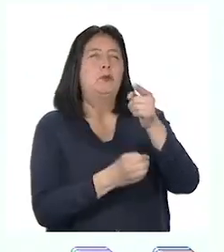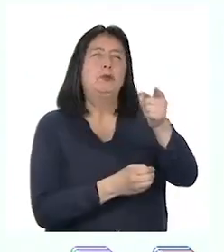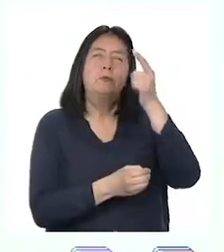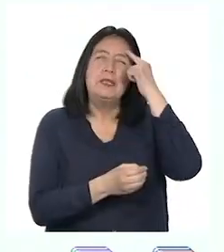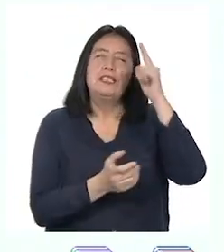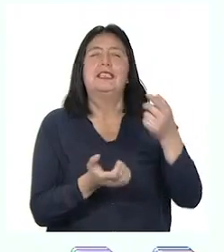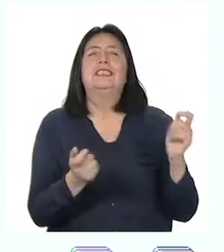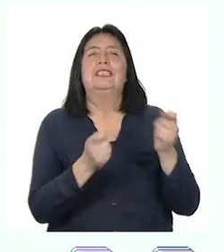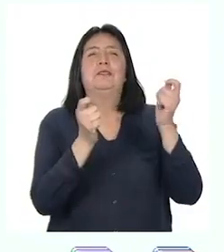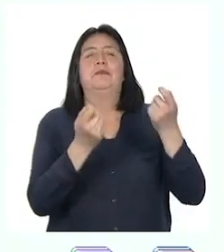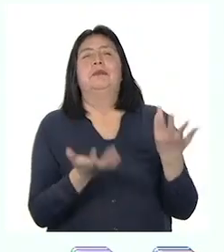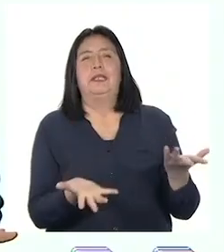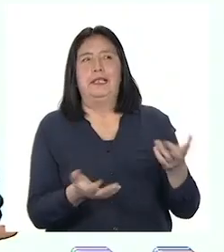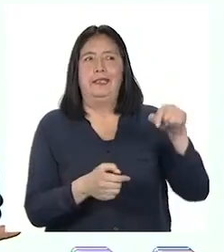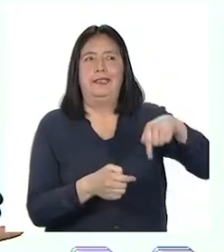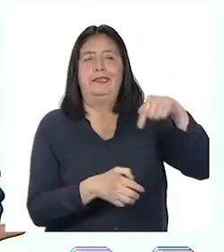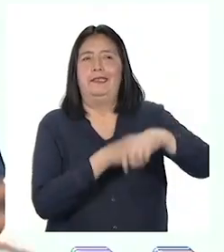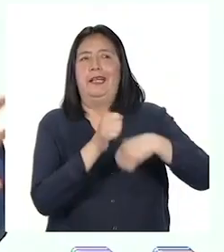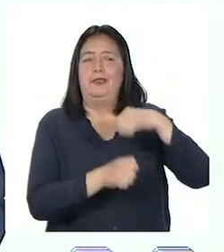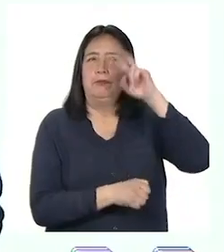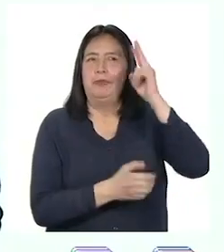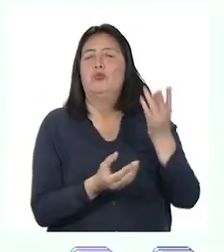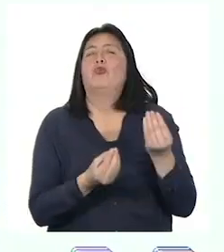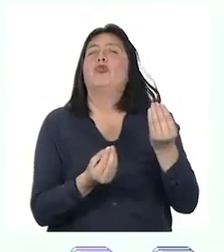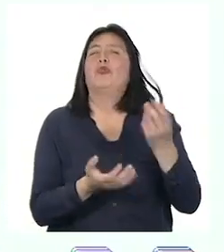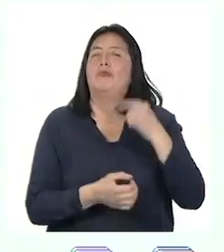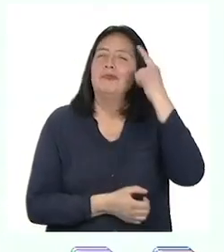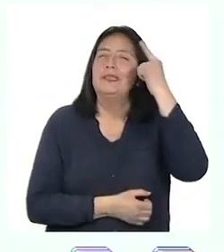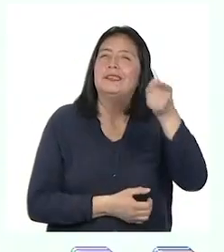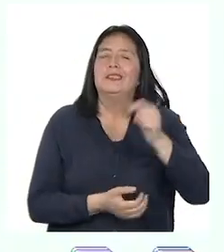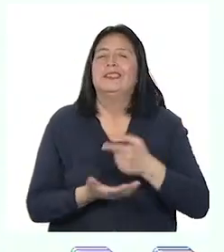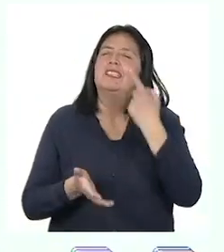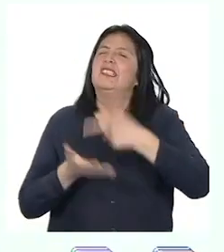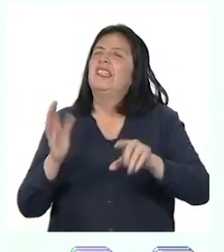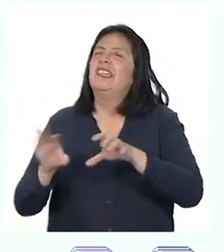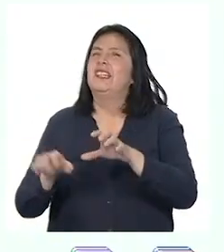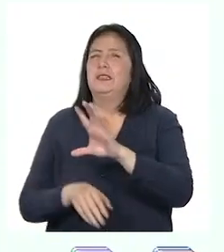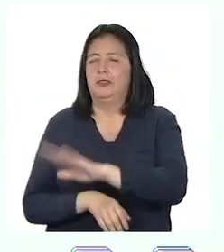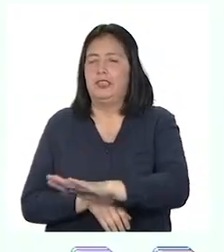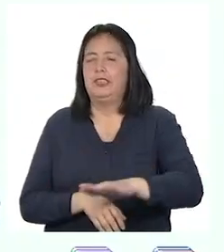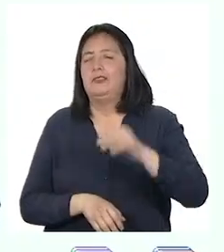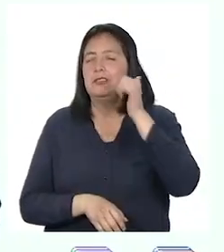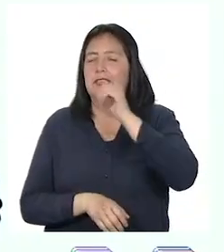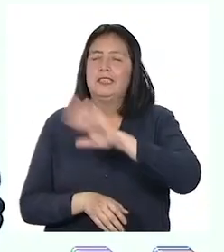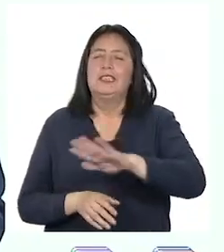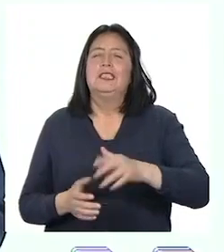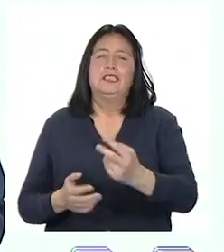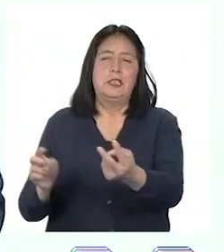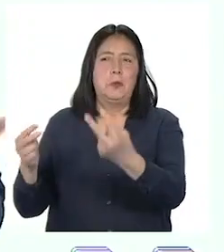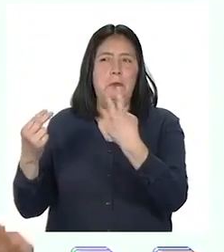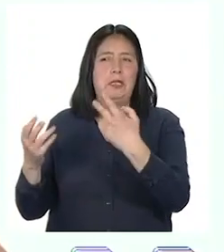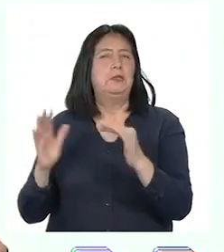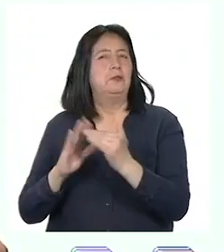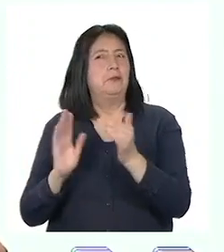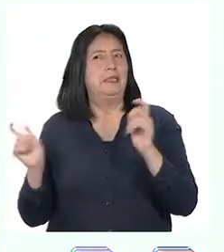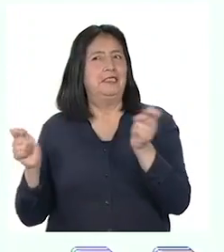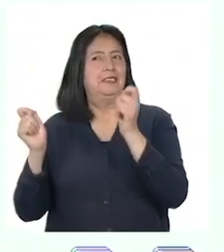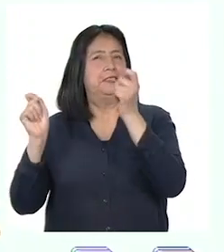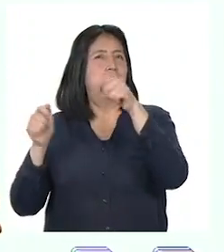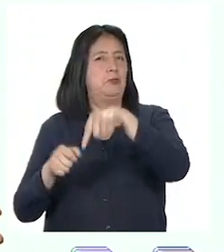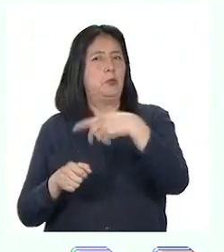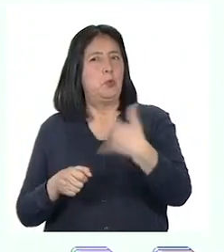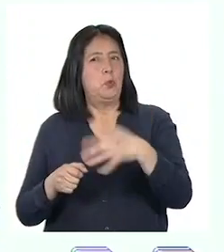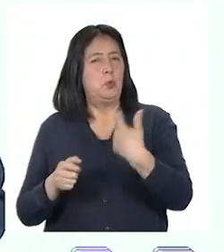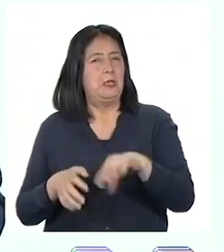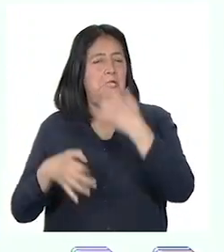que se celebrarán las fiestas patrias este año? ¿Qué piensas que harán los chicos y chicas que nos ven en casa para conmemorar este